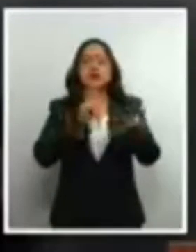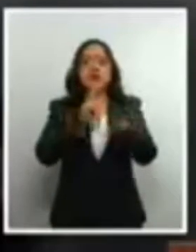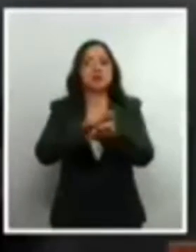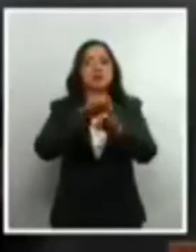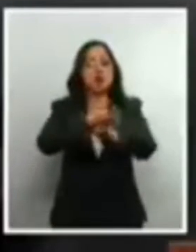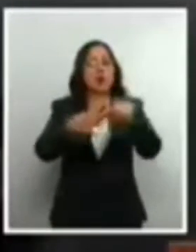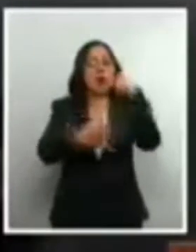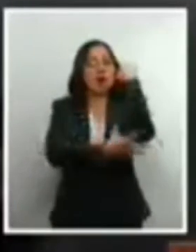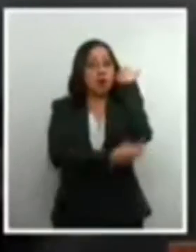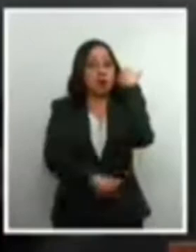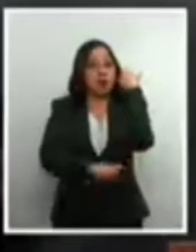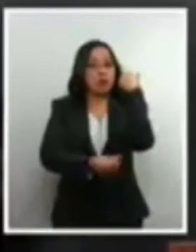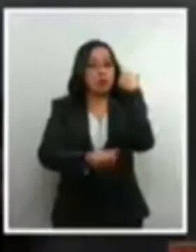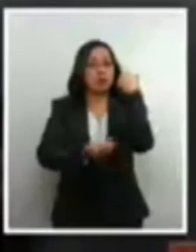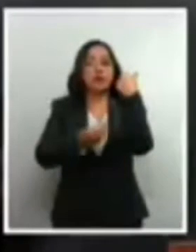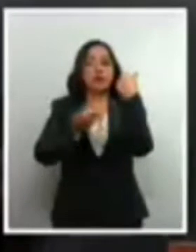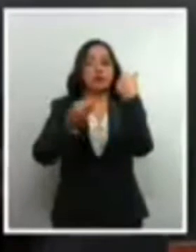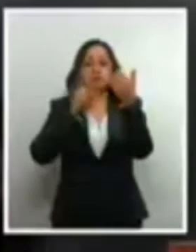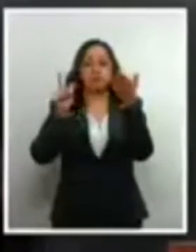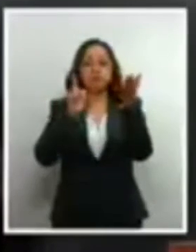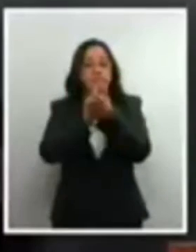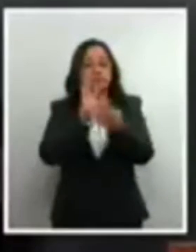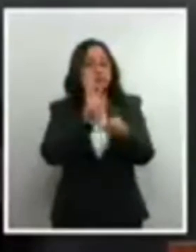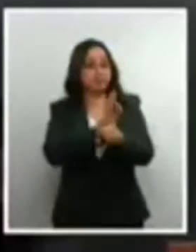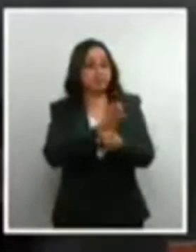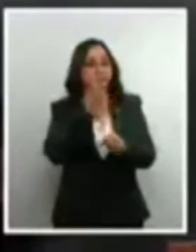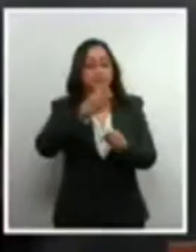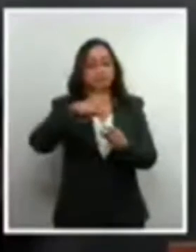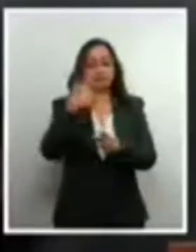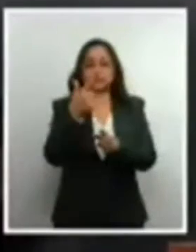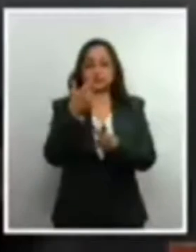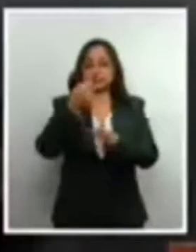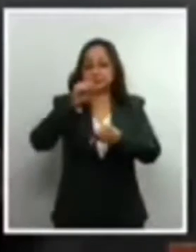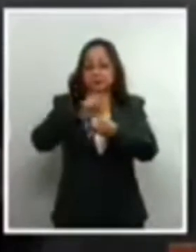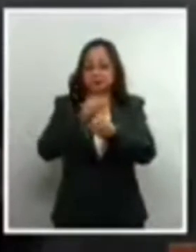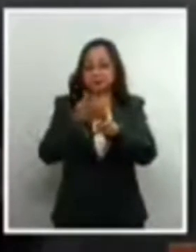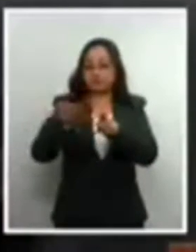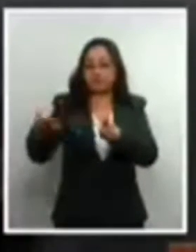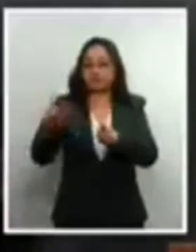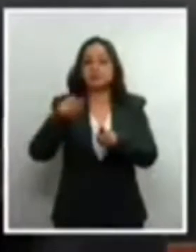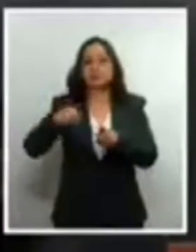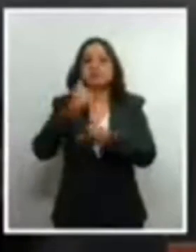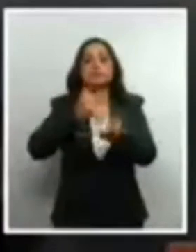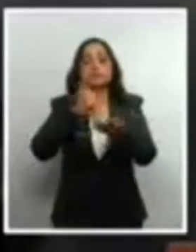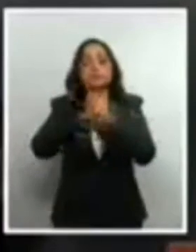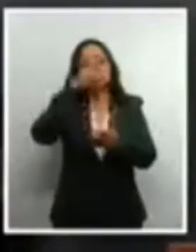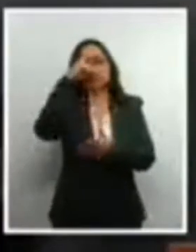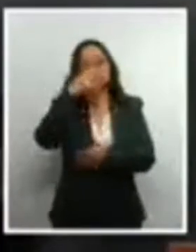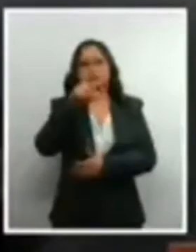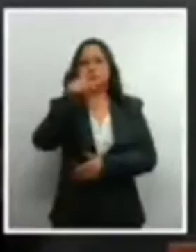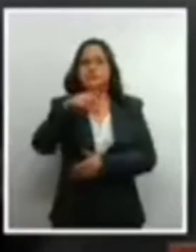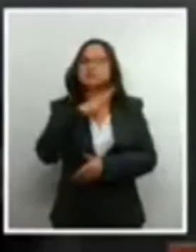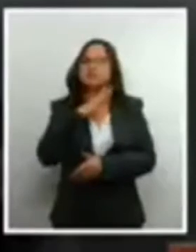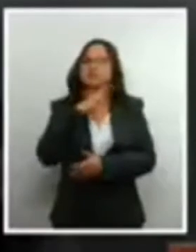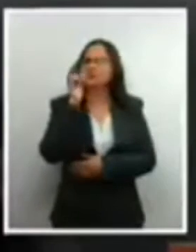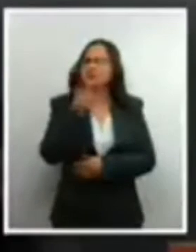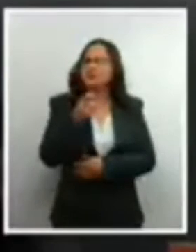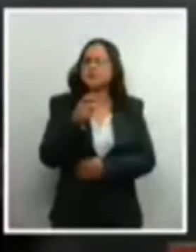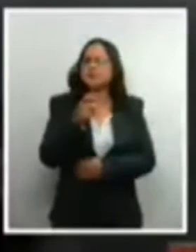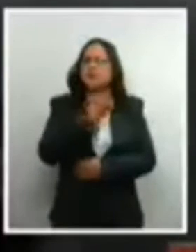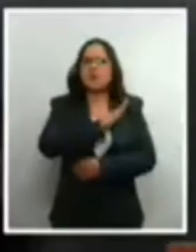interrupción del embarazo legal en las 12 primeras semanas de gestación en la Ciudad de México lograría una